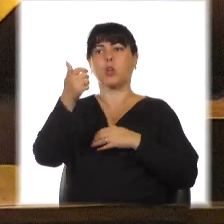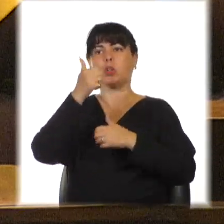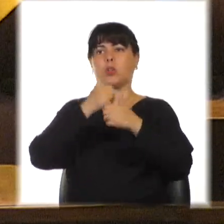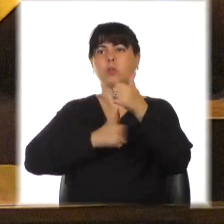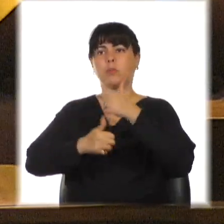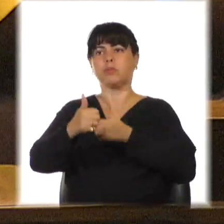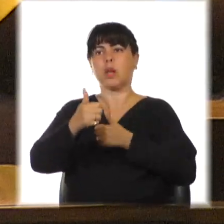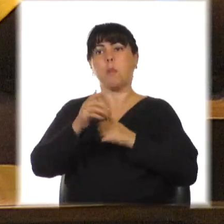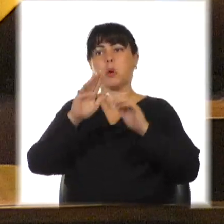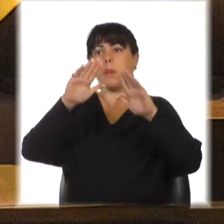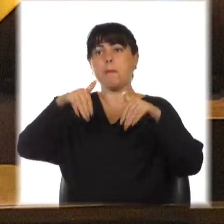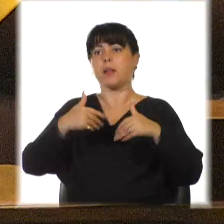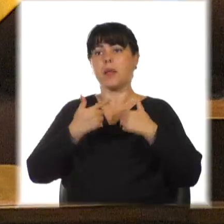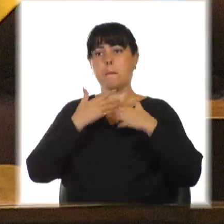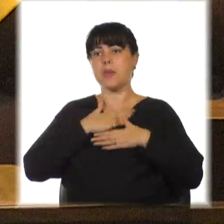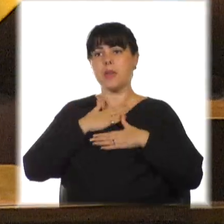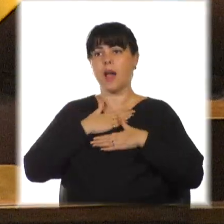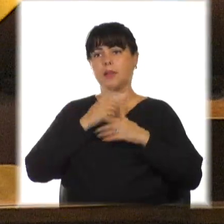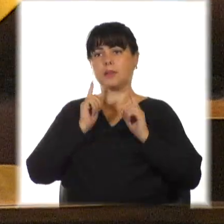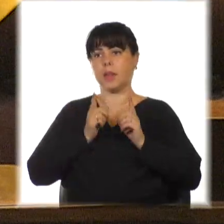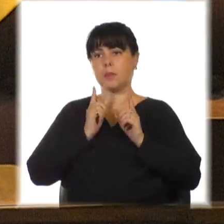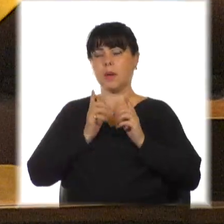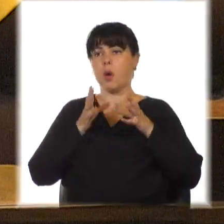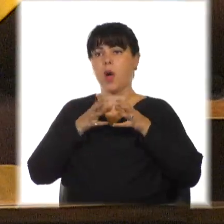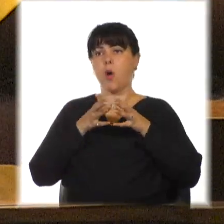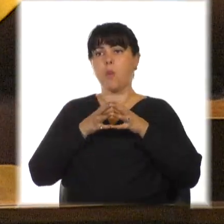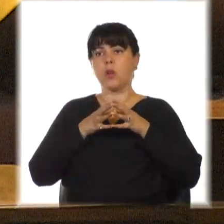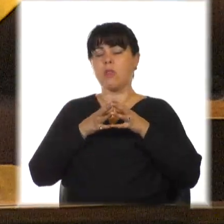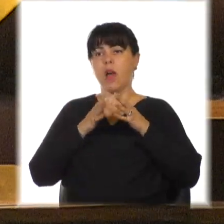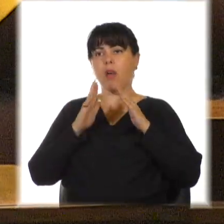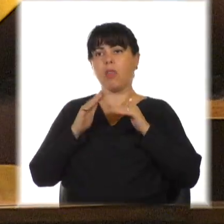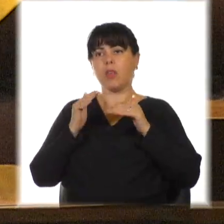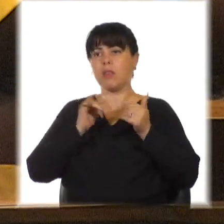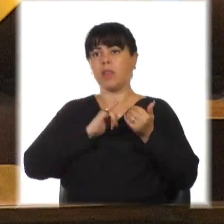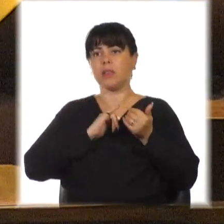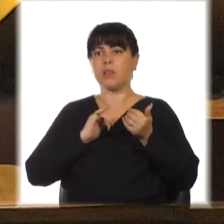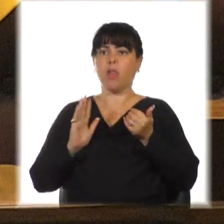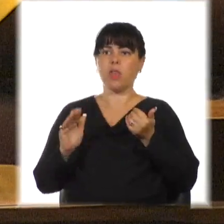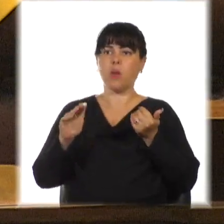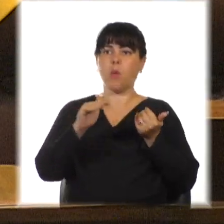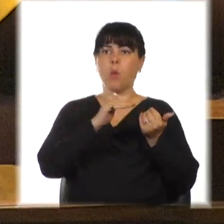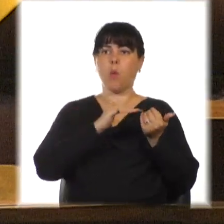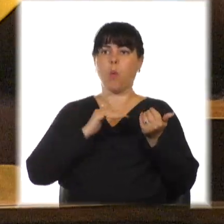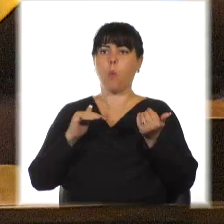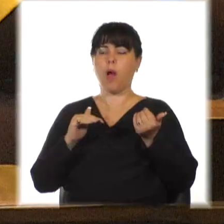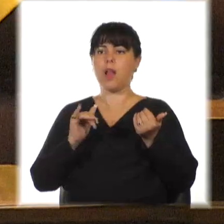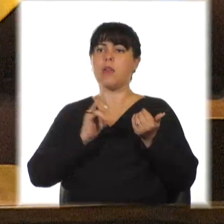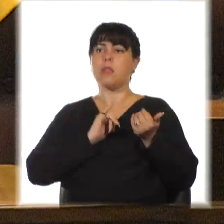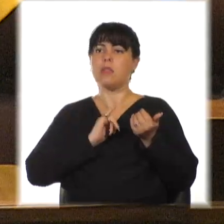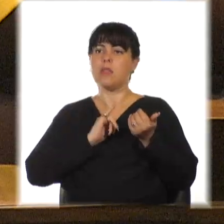definitiva es parte mía, porque la comunidad es plural y nos identificamos también desde las diferencias.